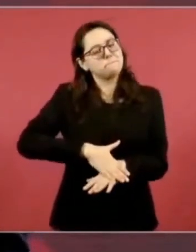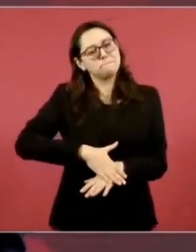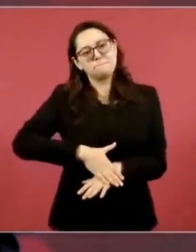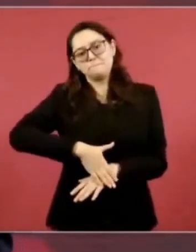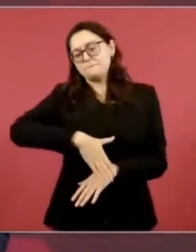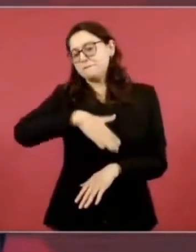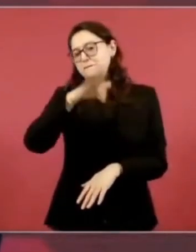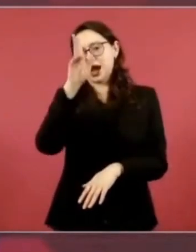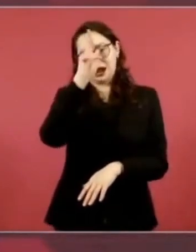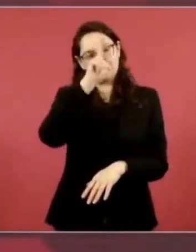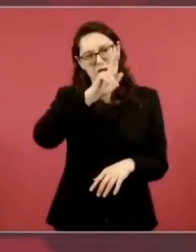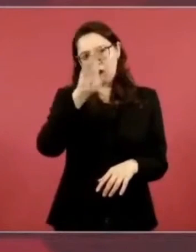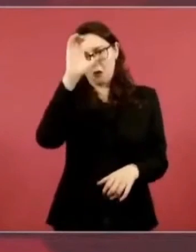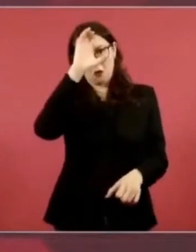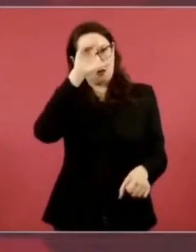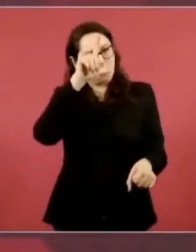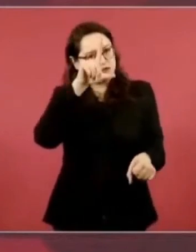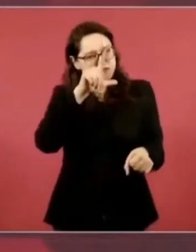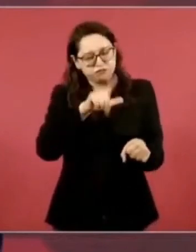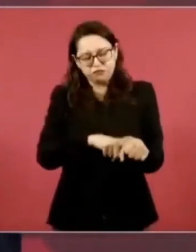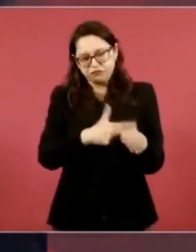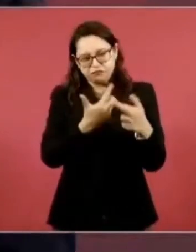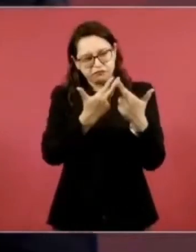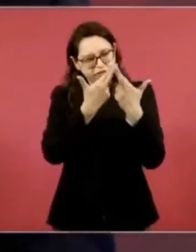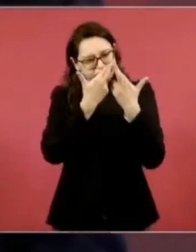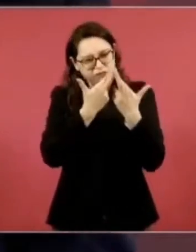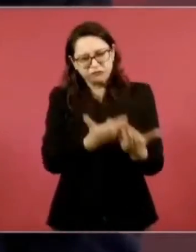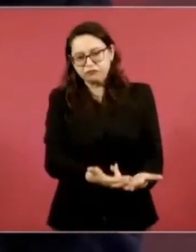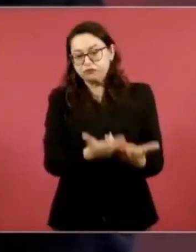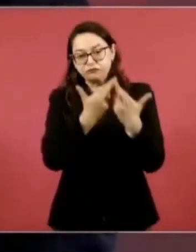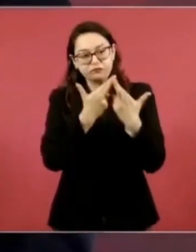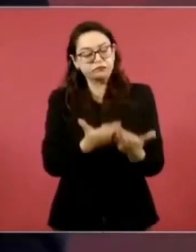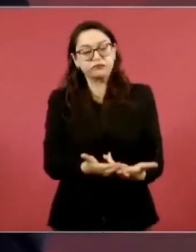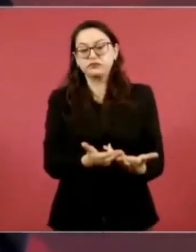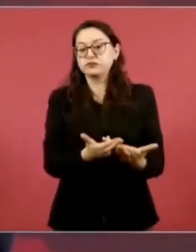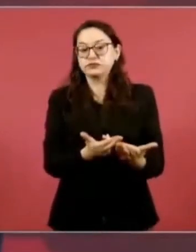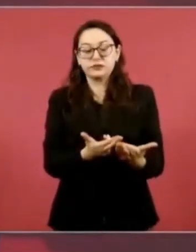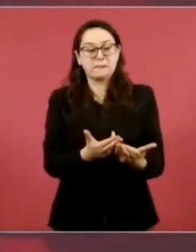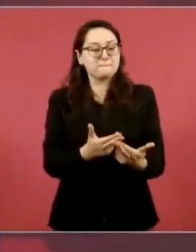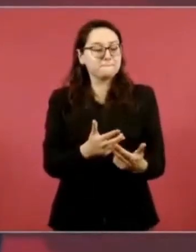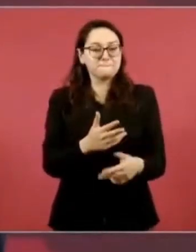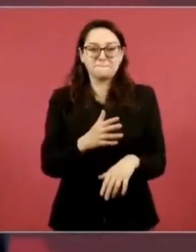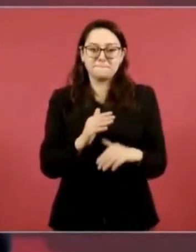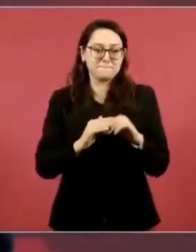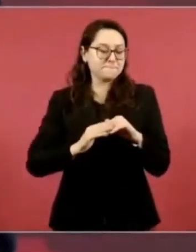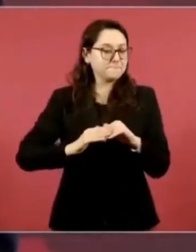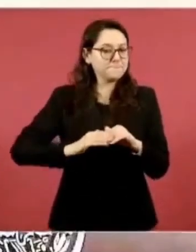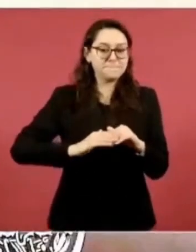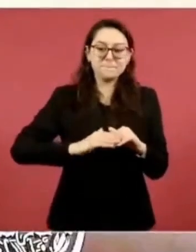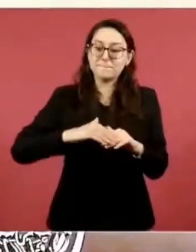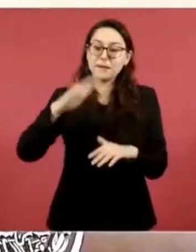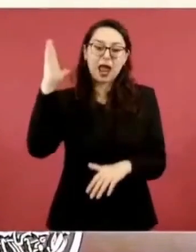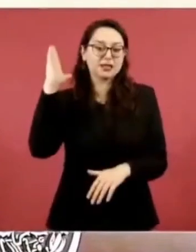el que haya 60